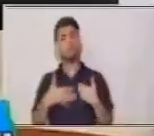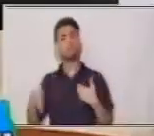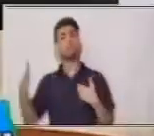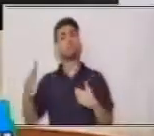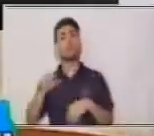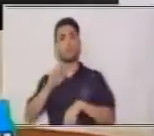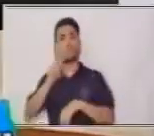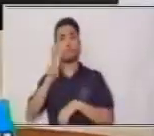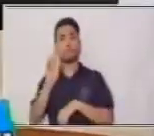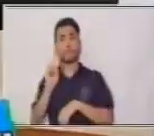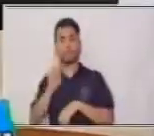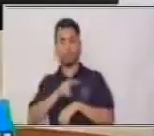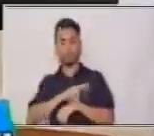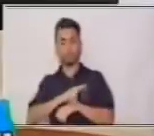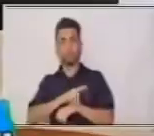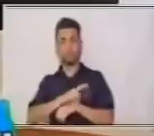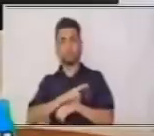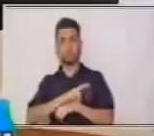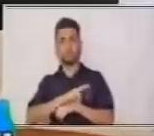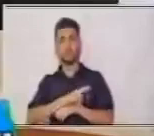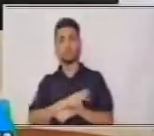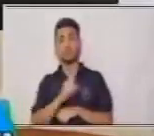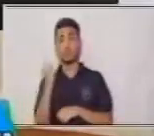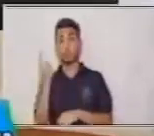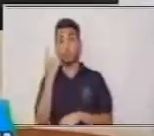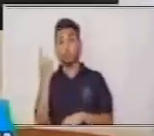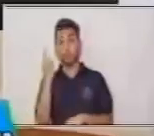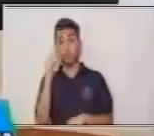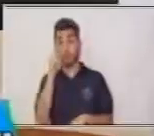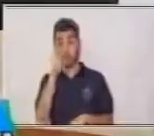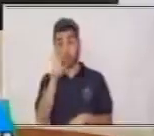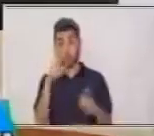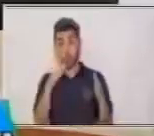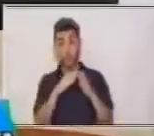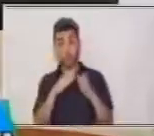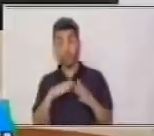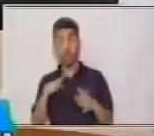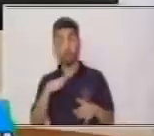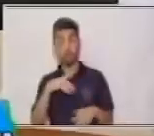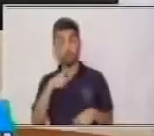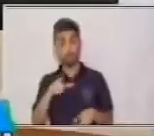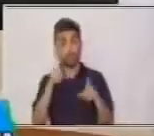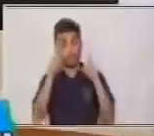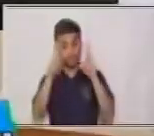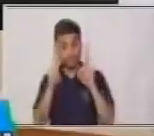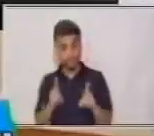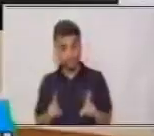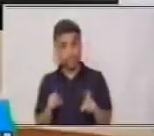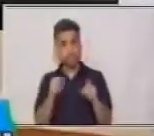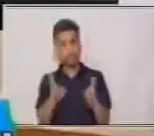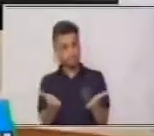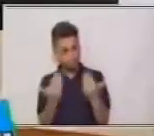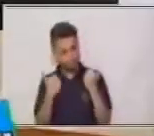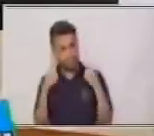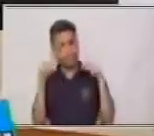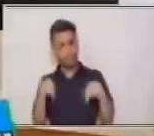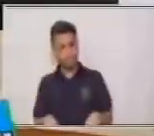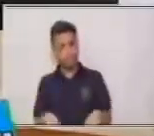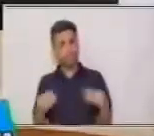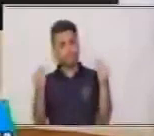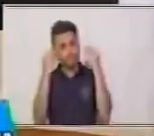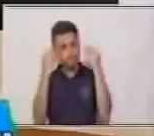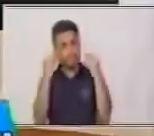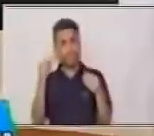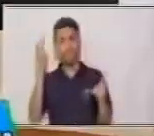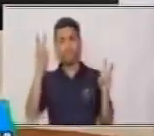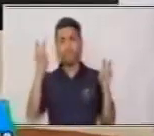segundos. Y muy importante, si en casa hay una persona con discapacidad, este tema le ayudará a ejercitar